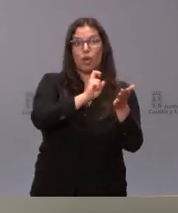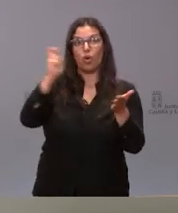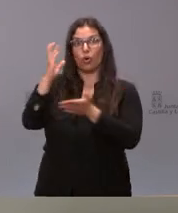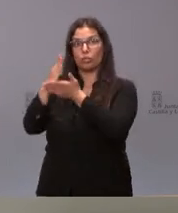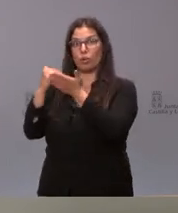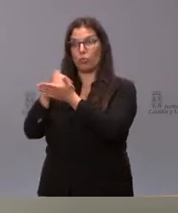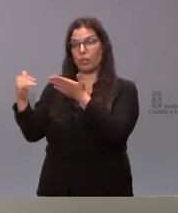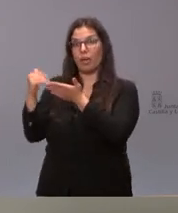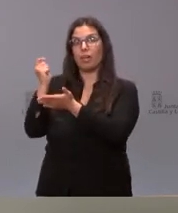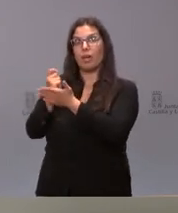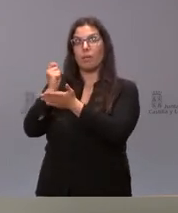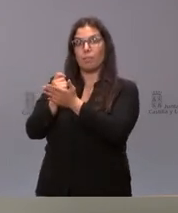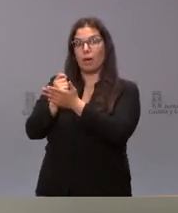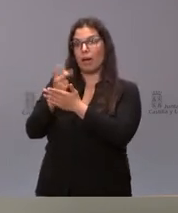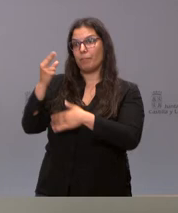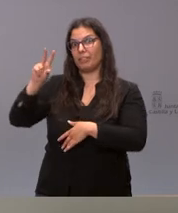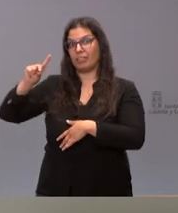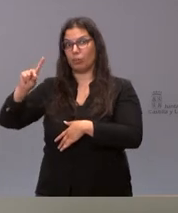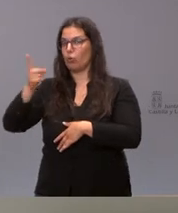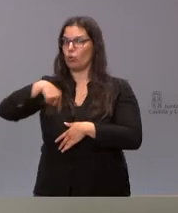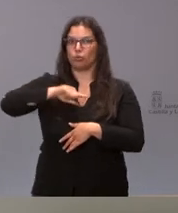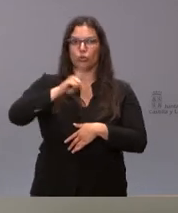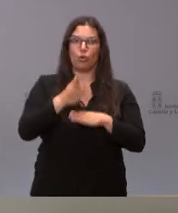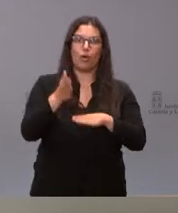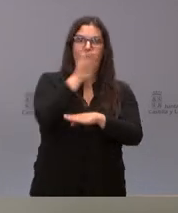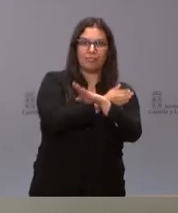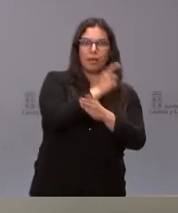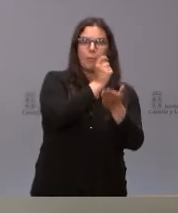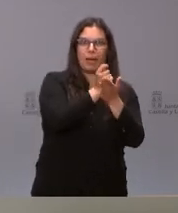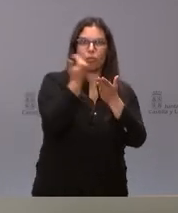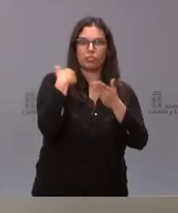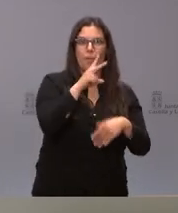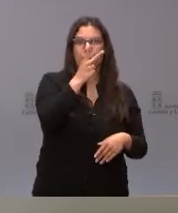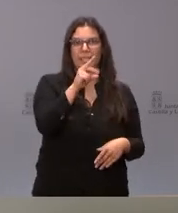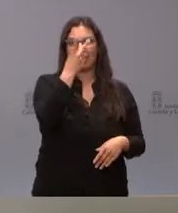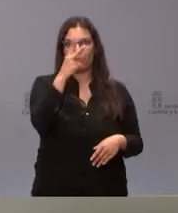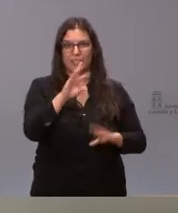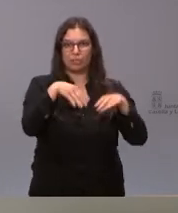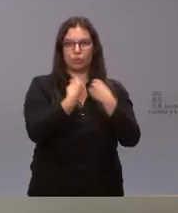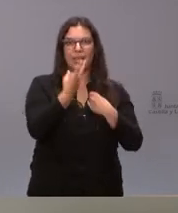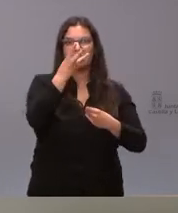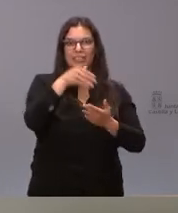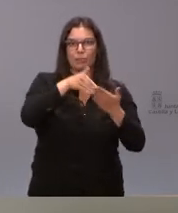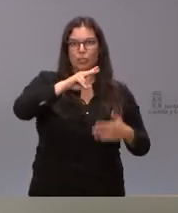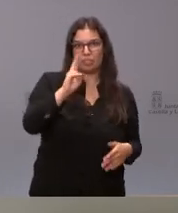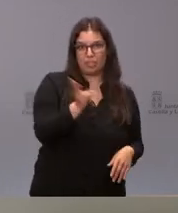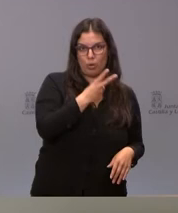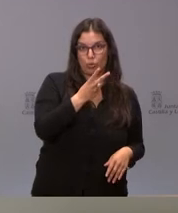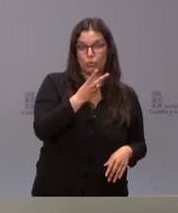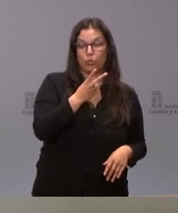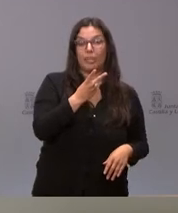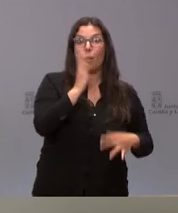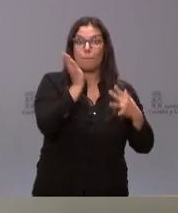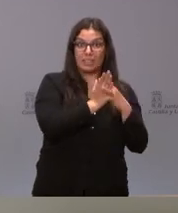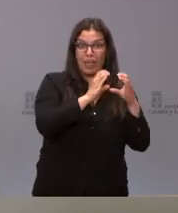pagado en el año 2021 nosotros las hemos pagado en el año 2020 por un importe de 30 millones de euros de ellos 15 millones